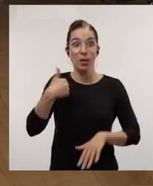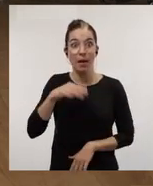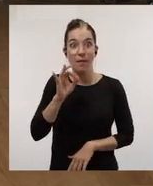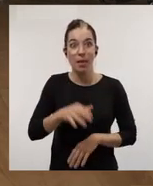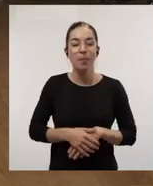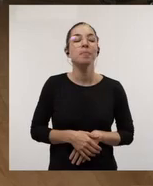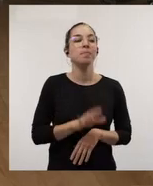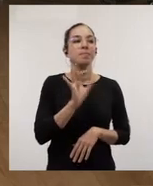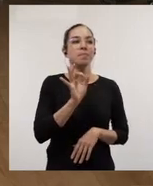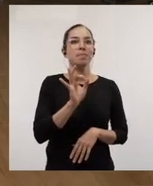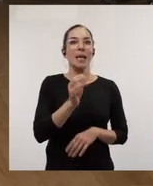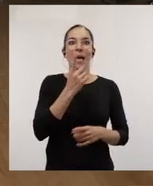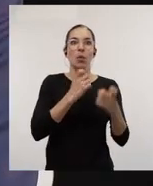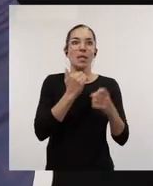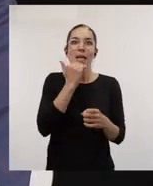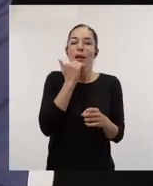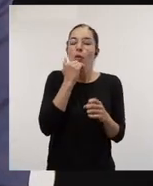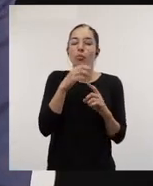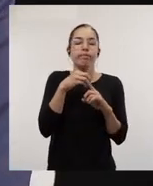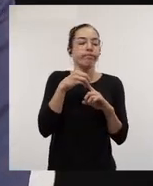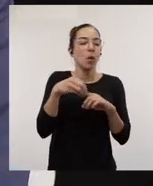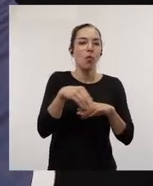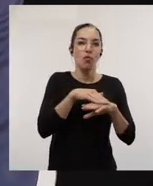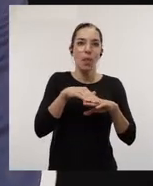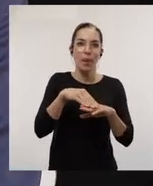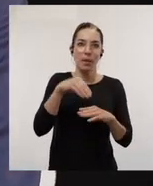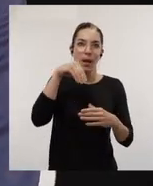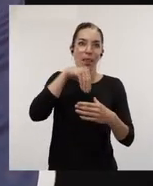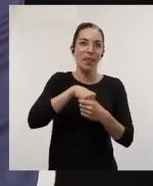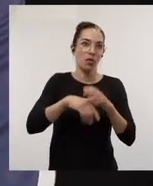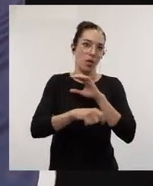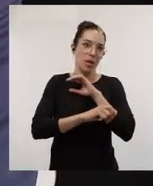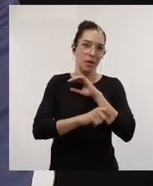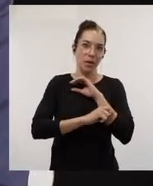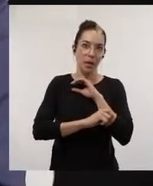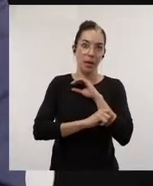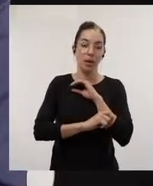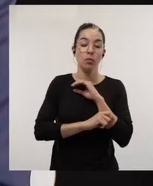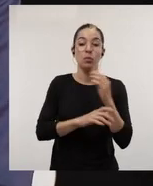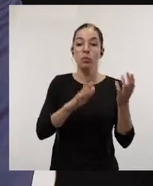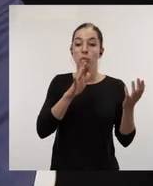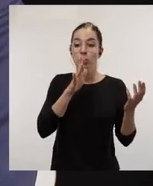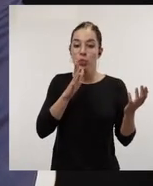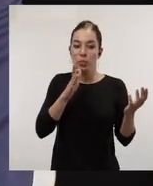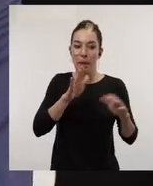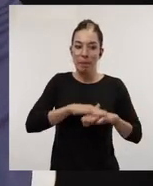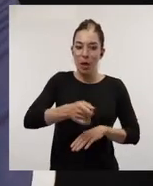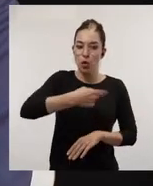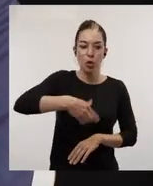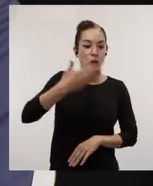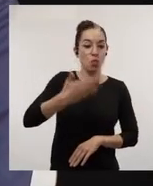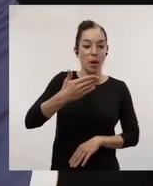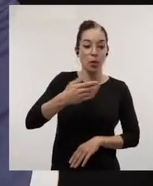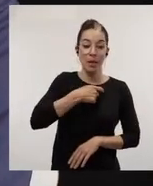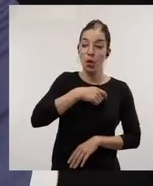La encuesta realmente es una pieza clave, fundamental, dentro de la estrategia porque para nosotros tan importante